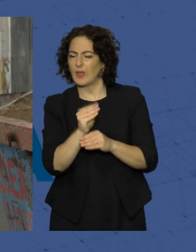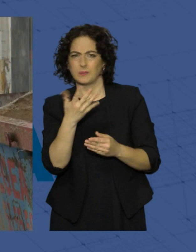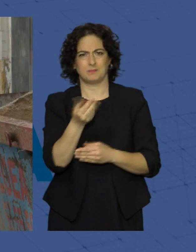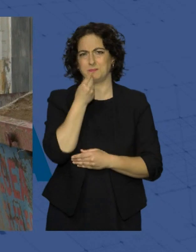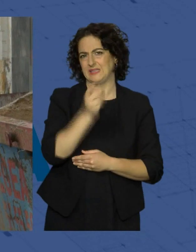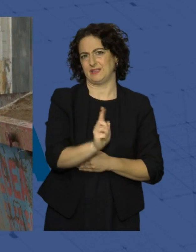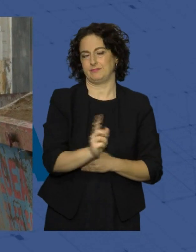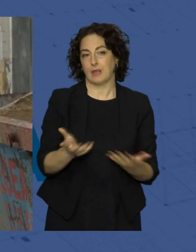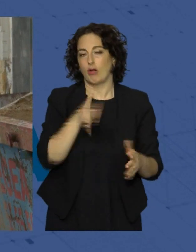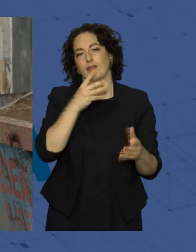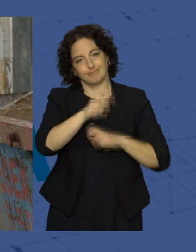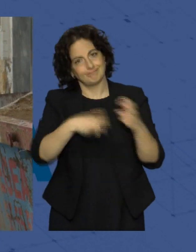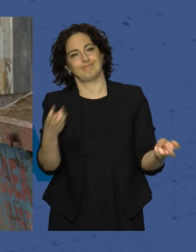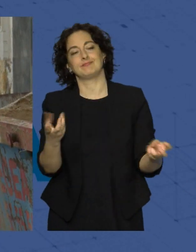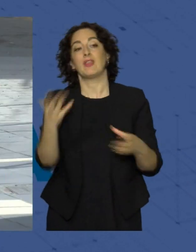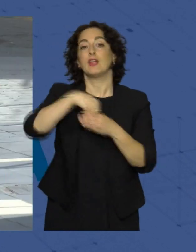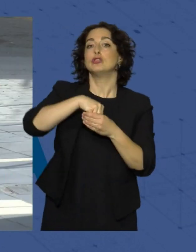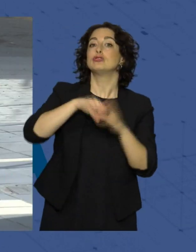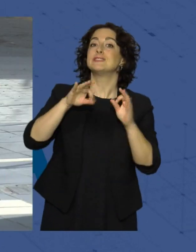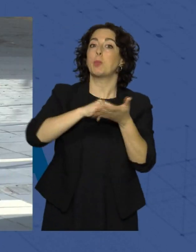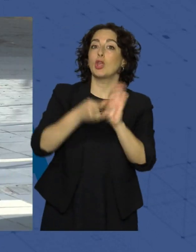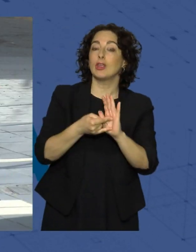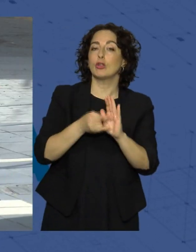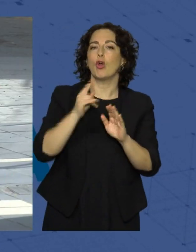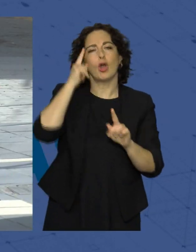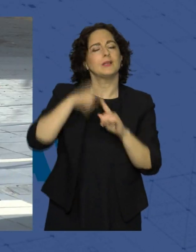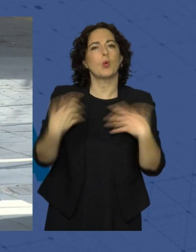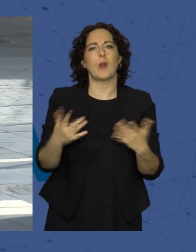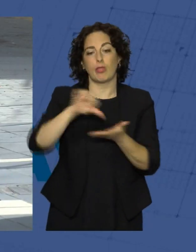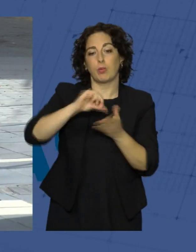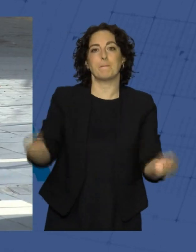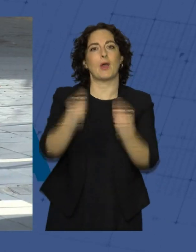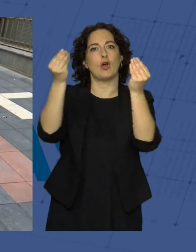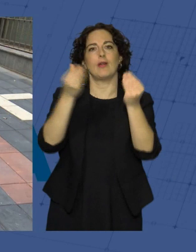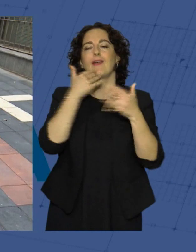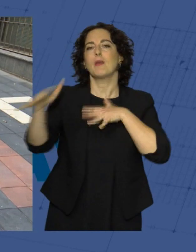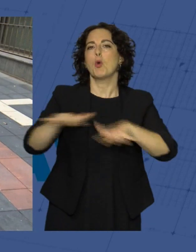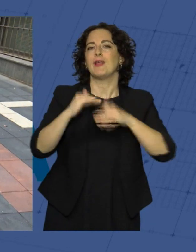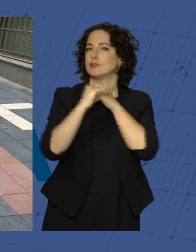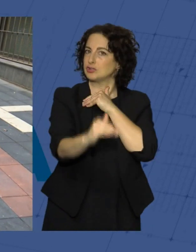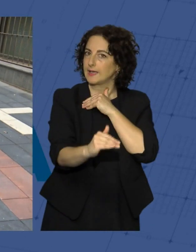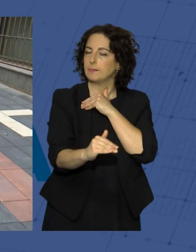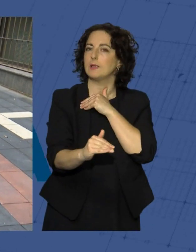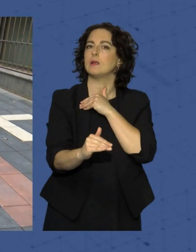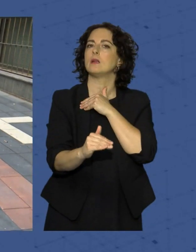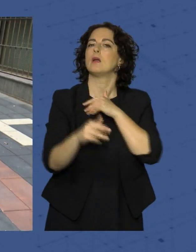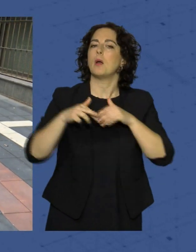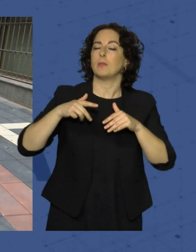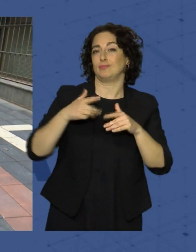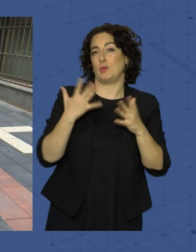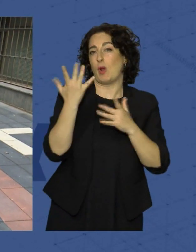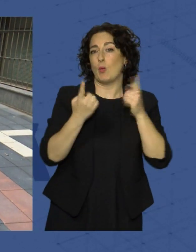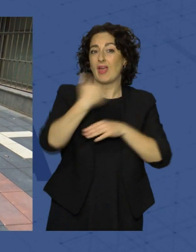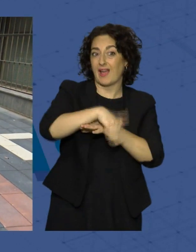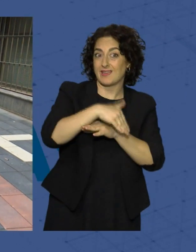debiera. Esta actuación se engloba en una serie de proyectos para mejorar la ciudad a través de la movilidad sostenible, con la peatonalización de